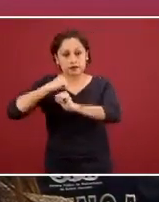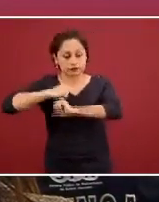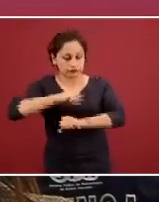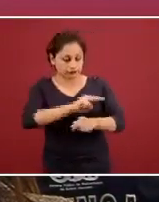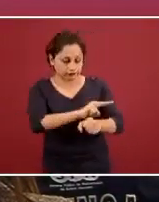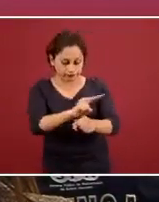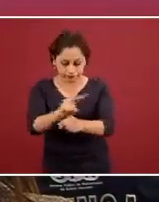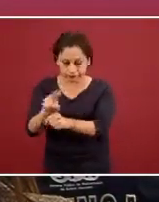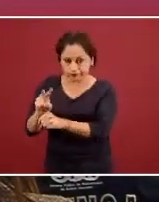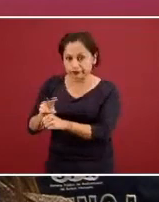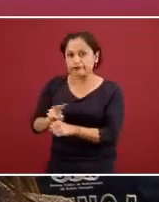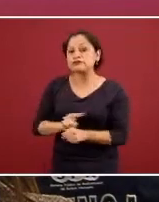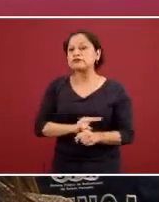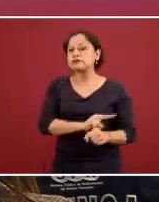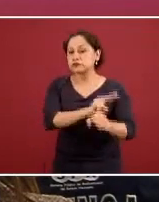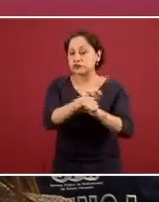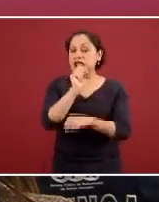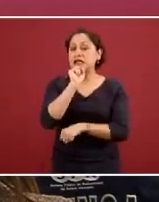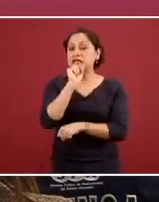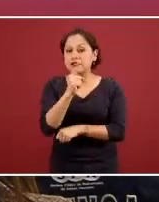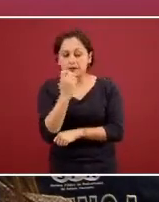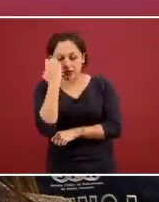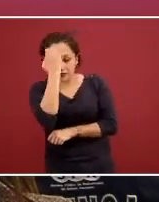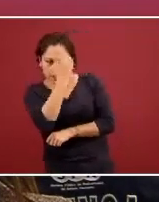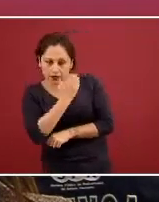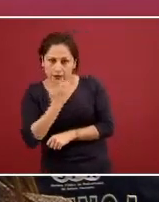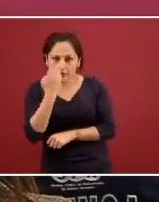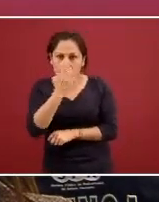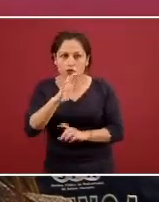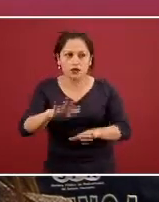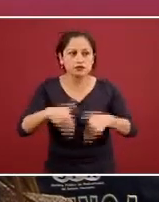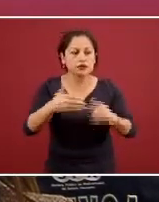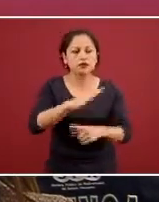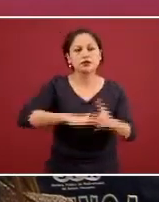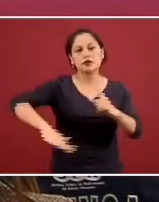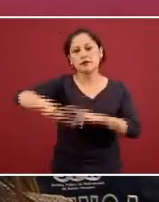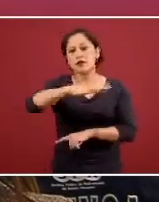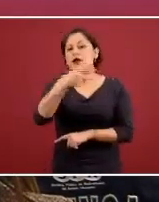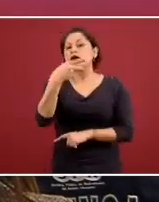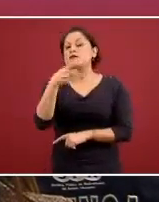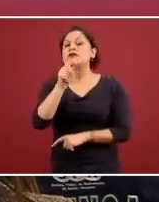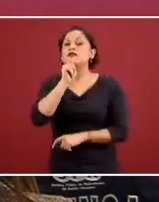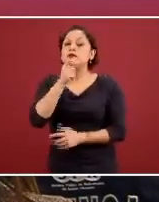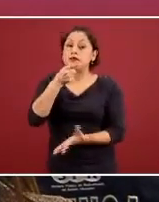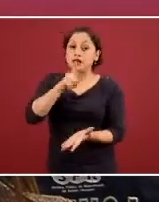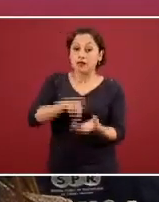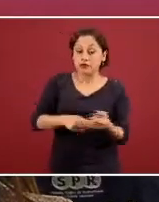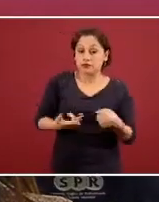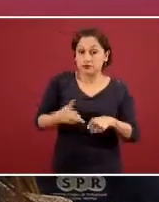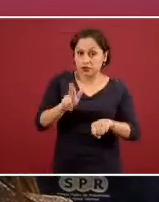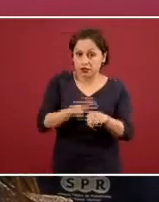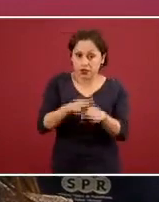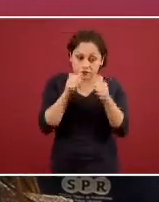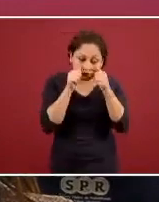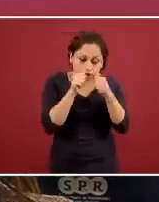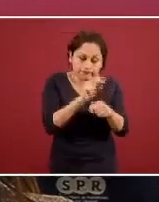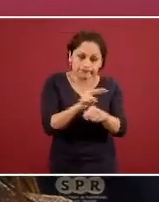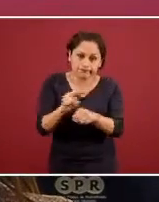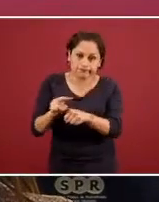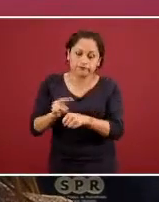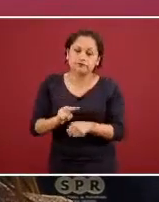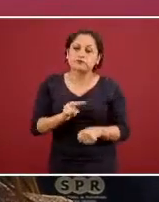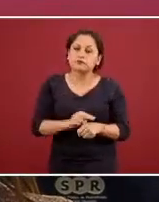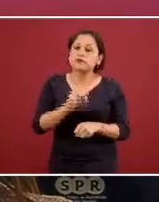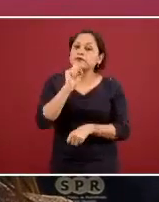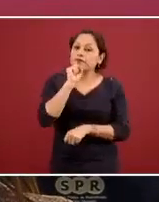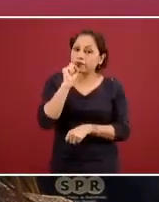camisajes a la población general pero también a la población que es personal de salud y bueno, sobre todo dar atención salud